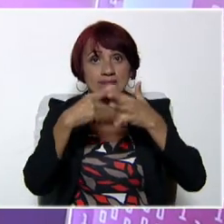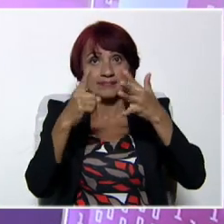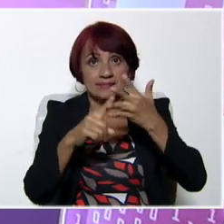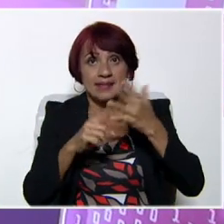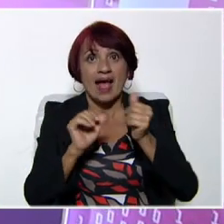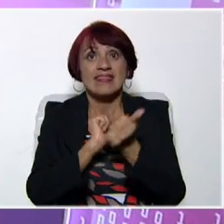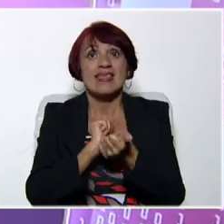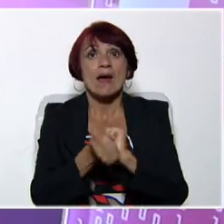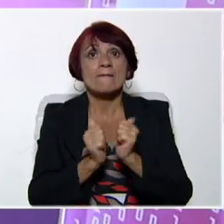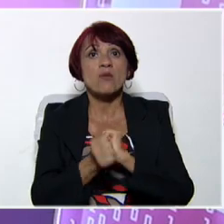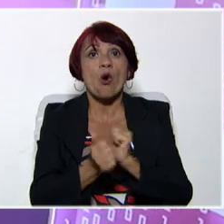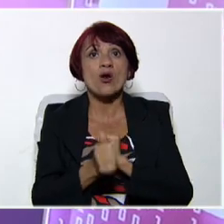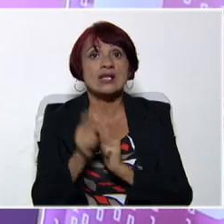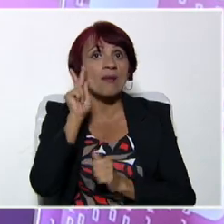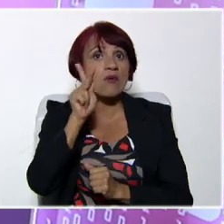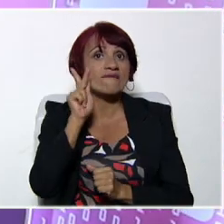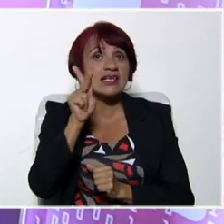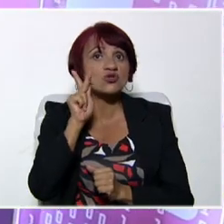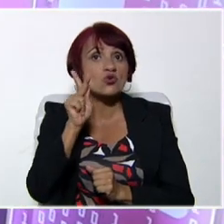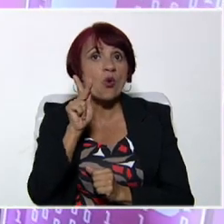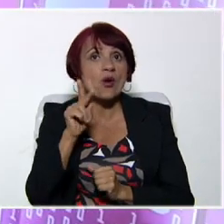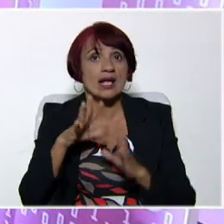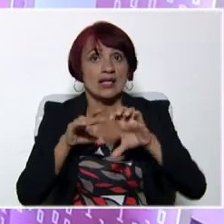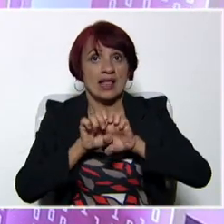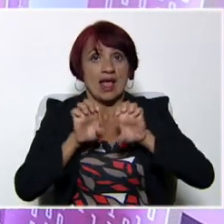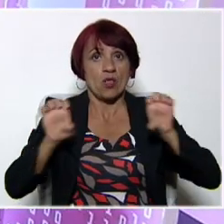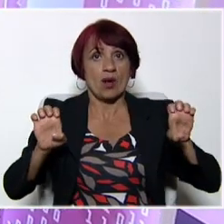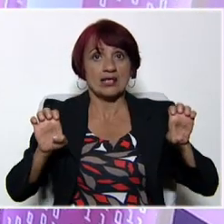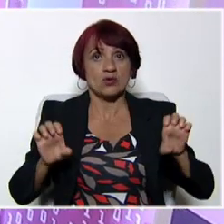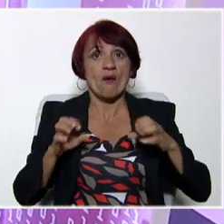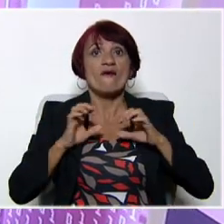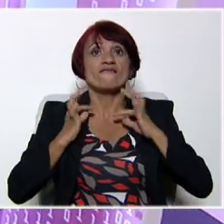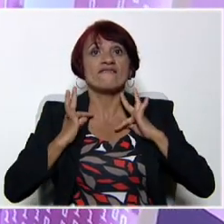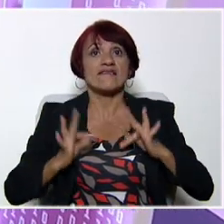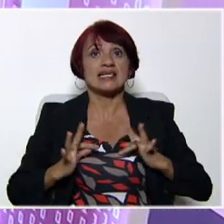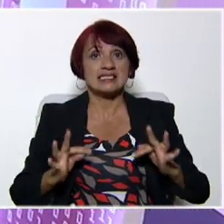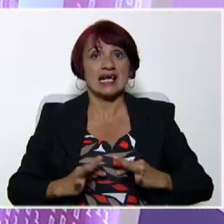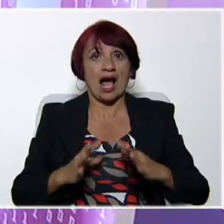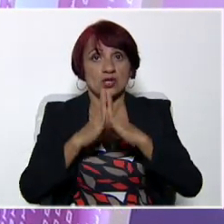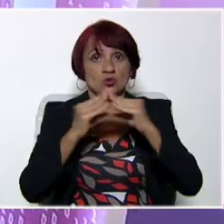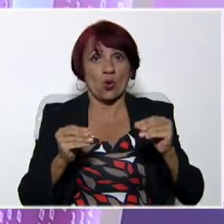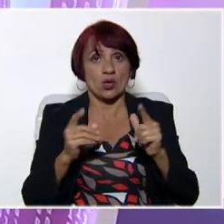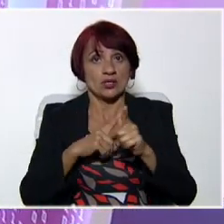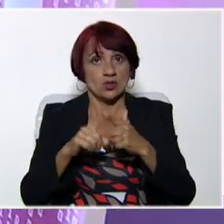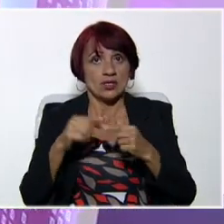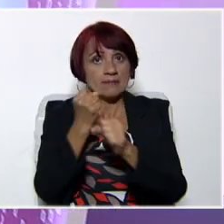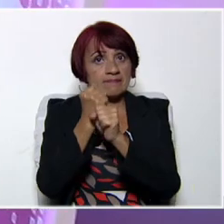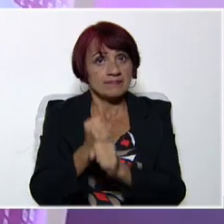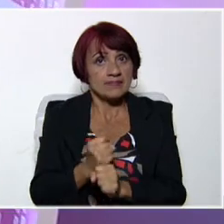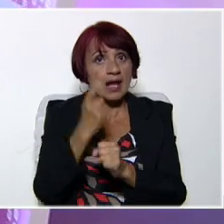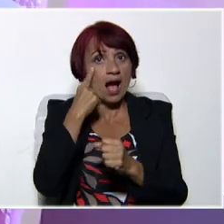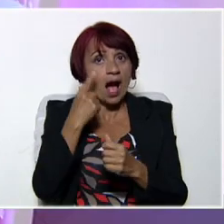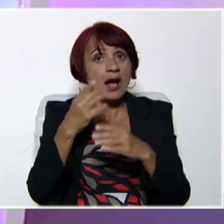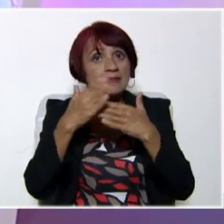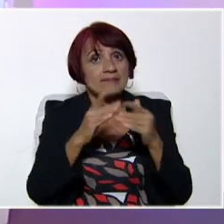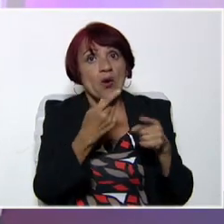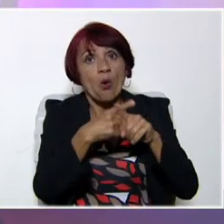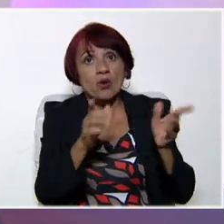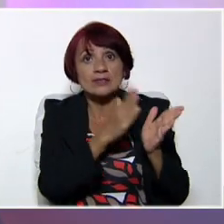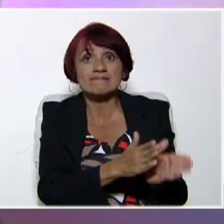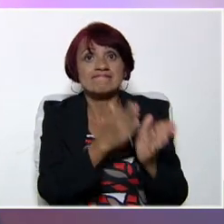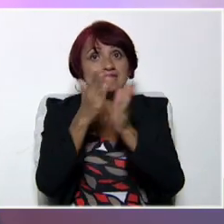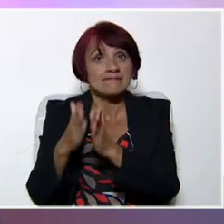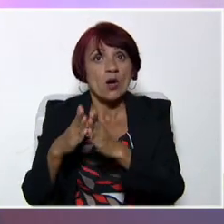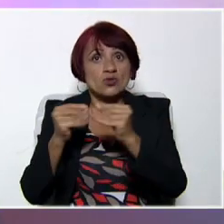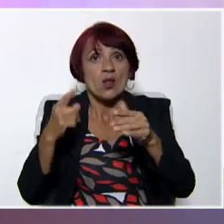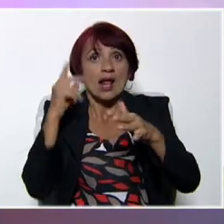deportiva con nuestra área de aprendizaje de educación física. Y para eso nos espera en el set principal de cada familia de